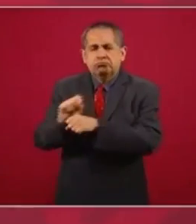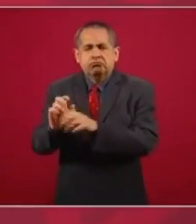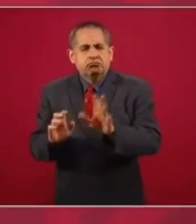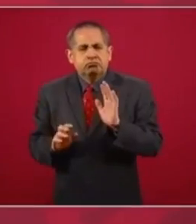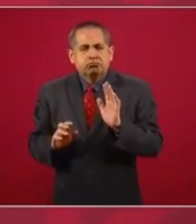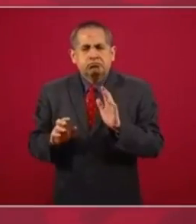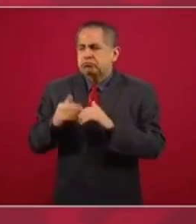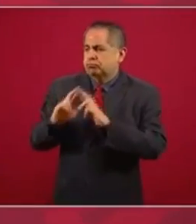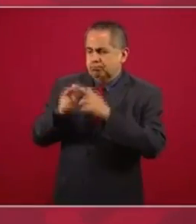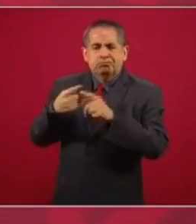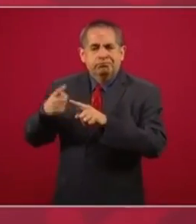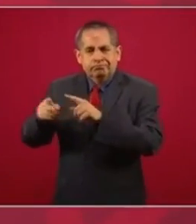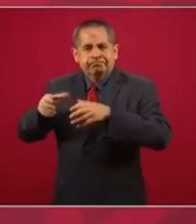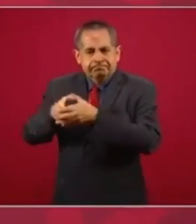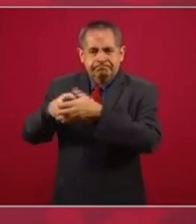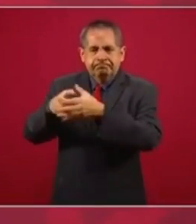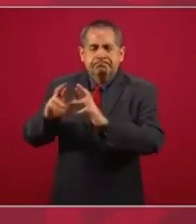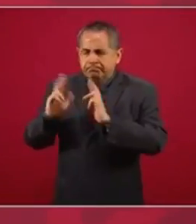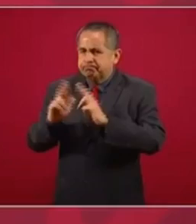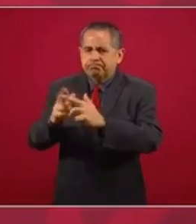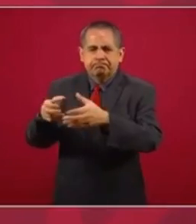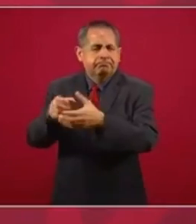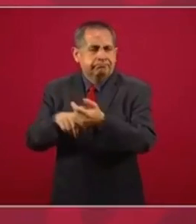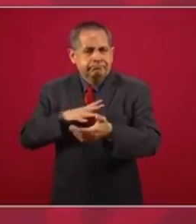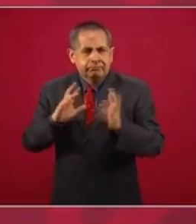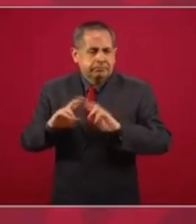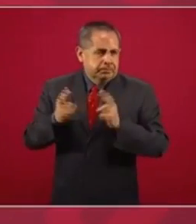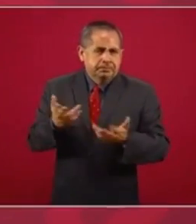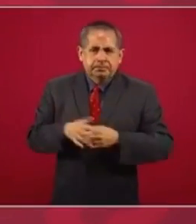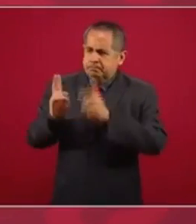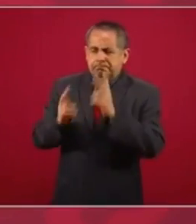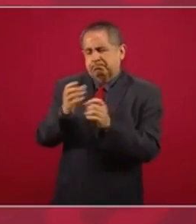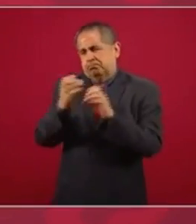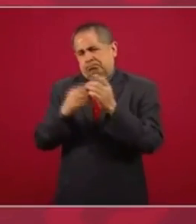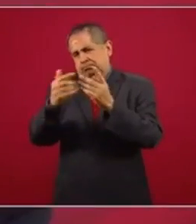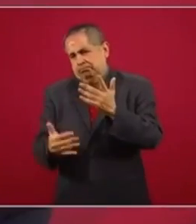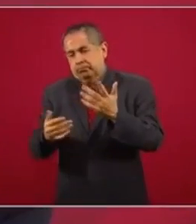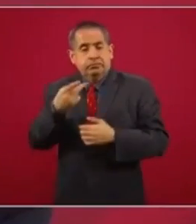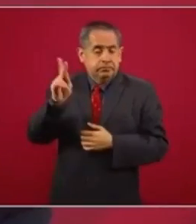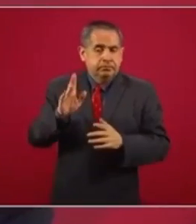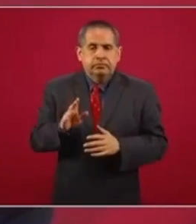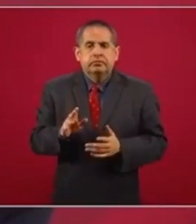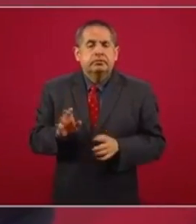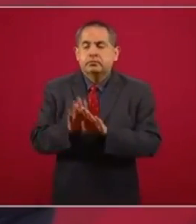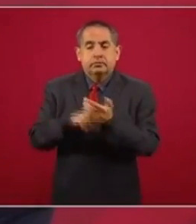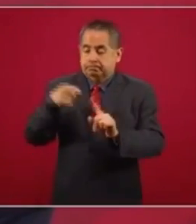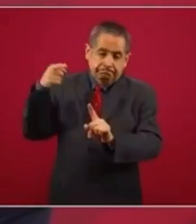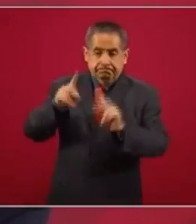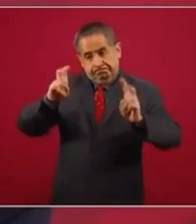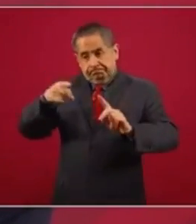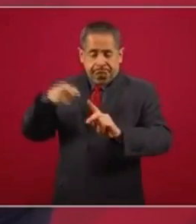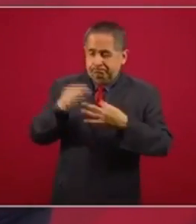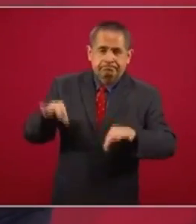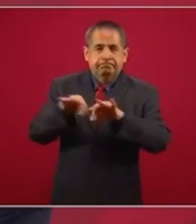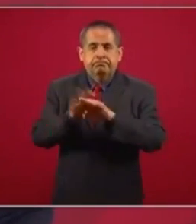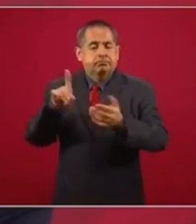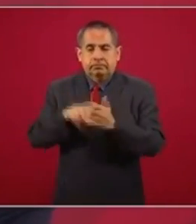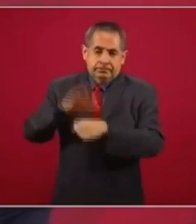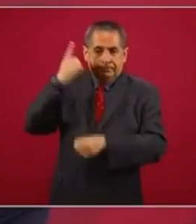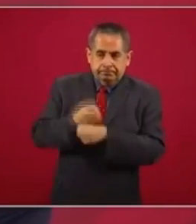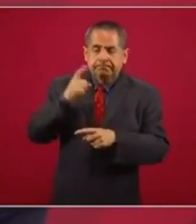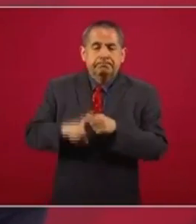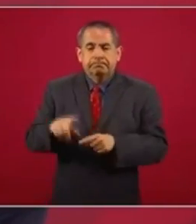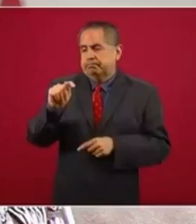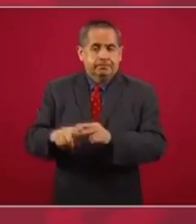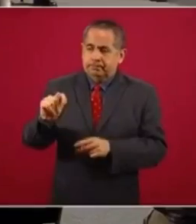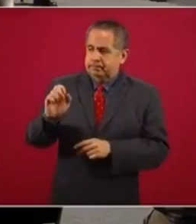en las reuniones que vamos a tener de trabajo, vamos a platicar de todo, pero el tema, insisto, fundamental